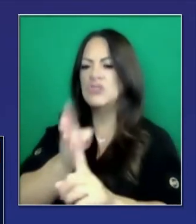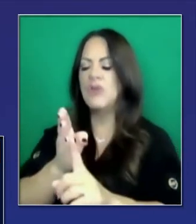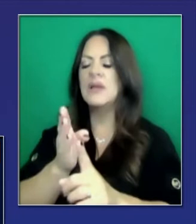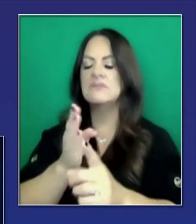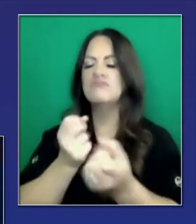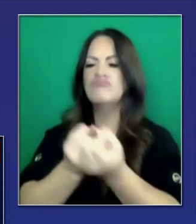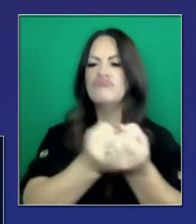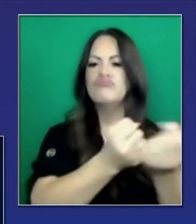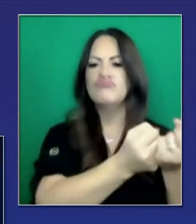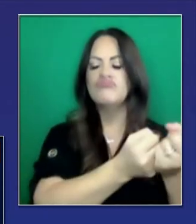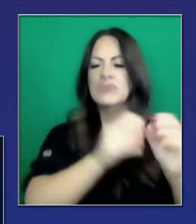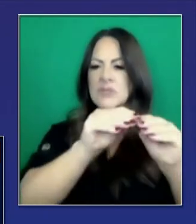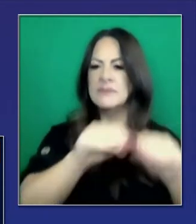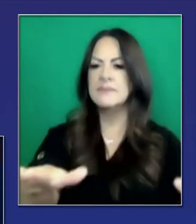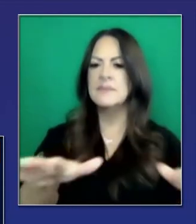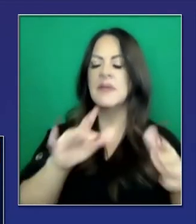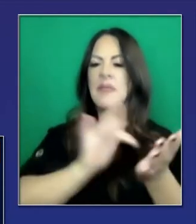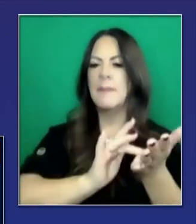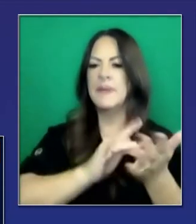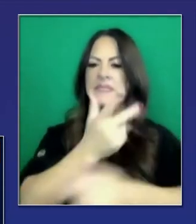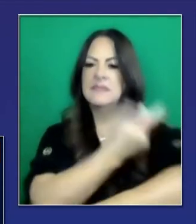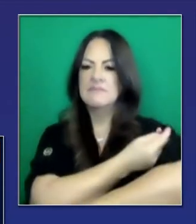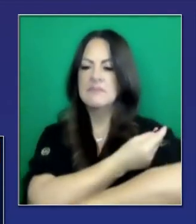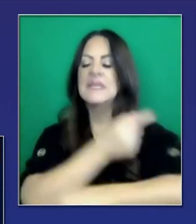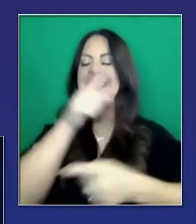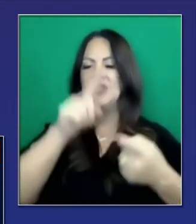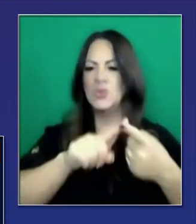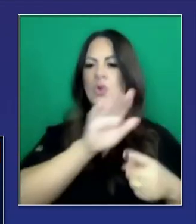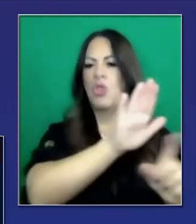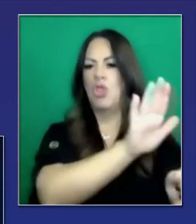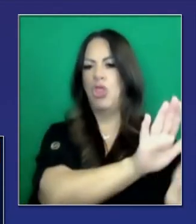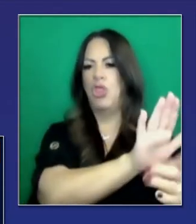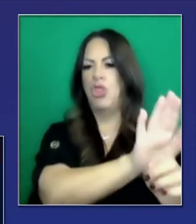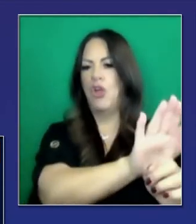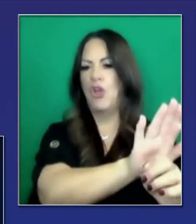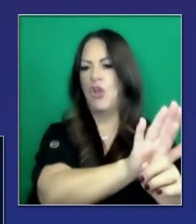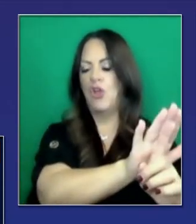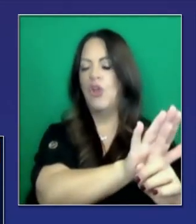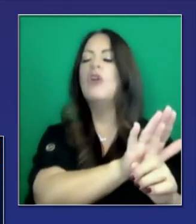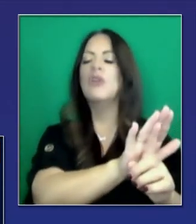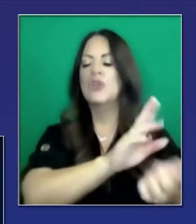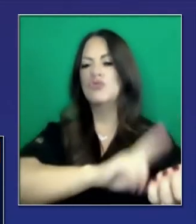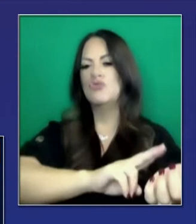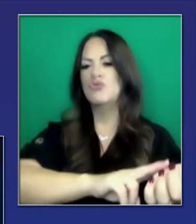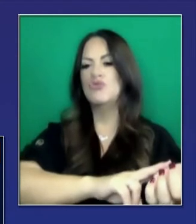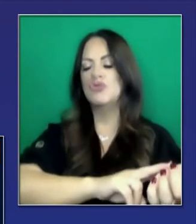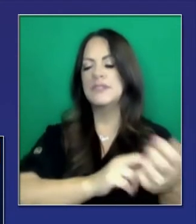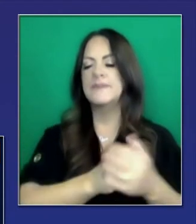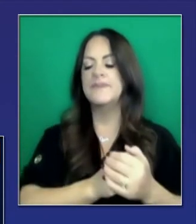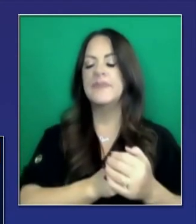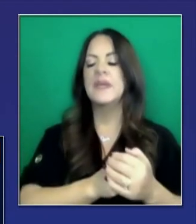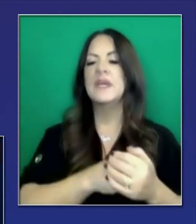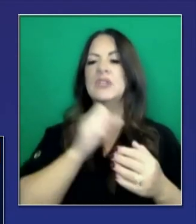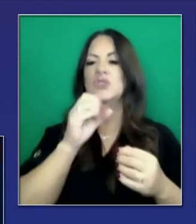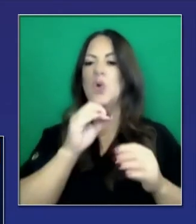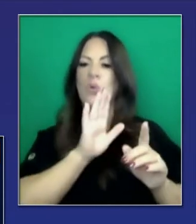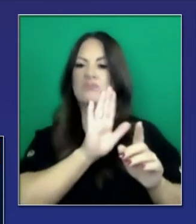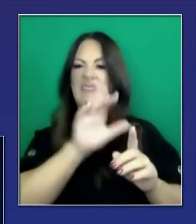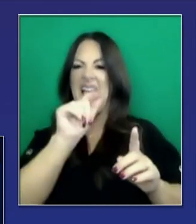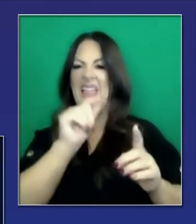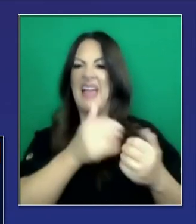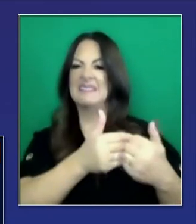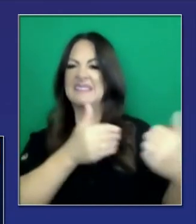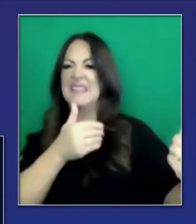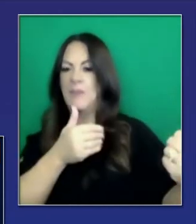forma de apoyo y distribución de vacuna a enfermeras especializadas y a centros de atención. Esto es para todos los que están fuera